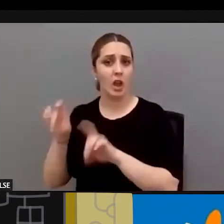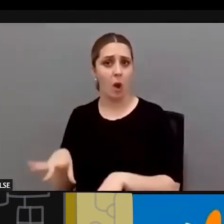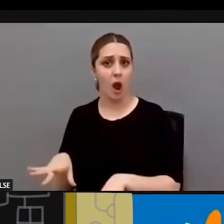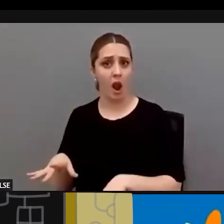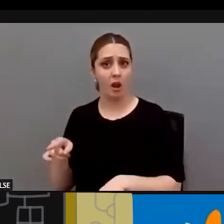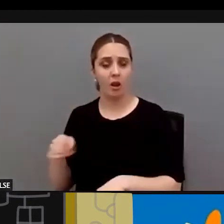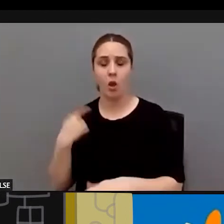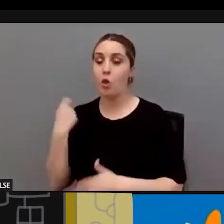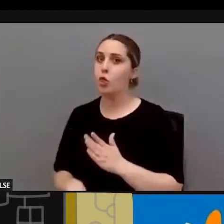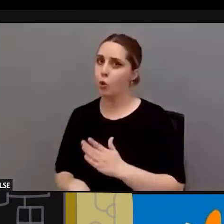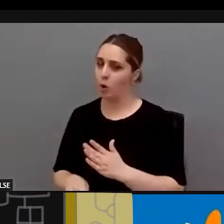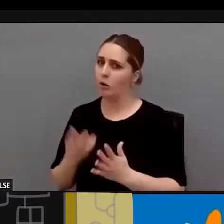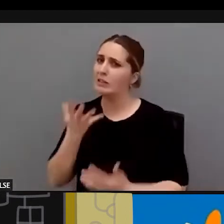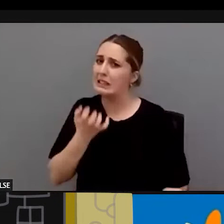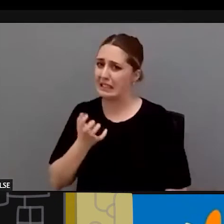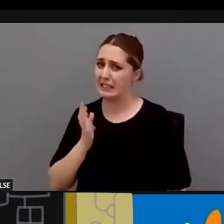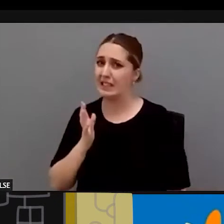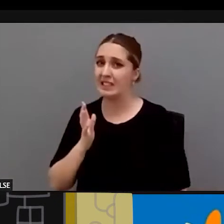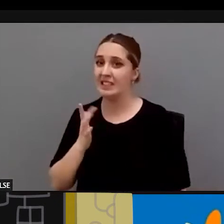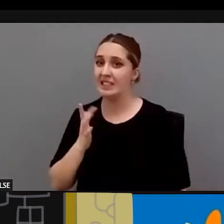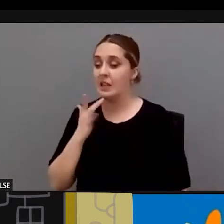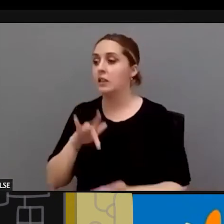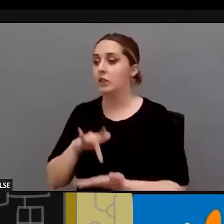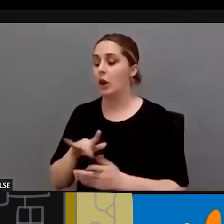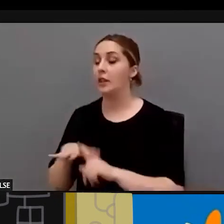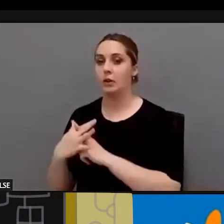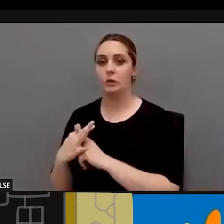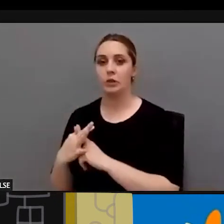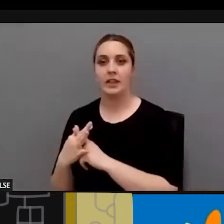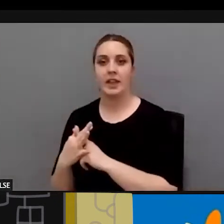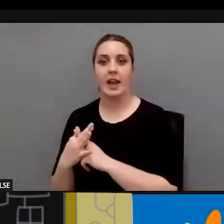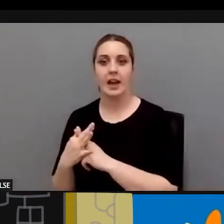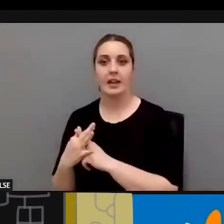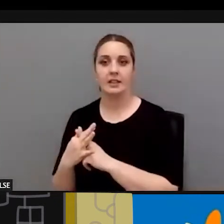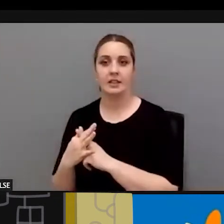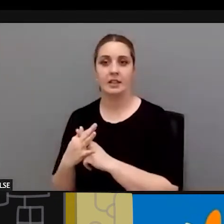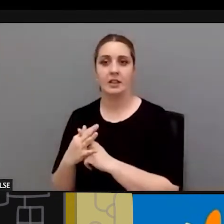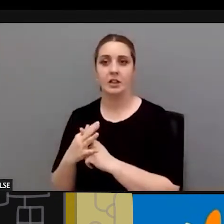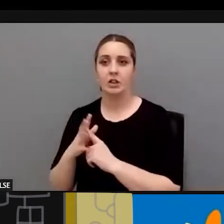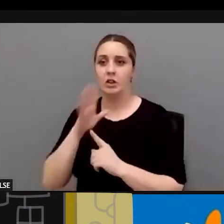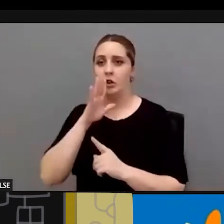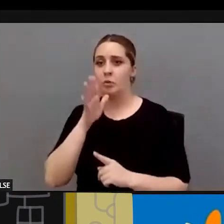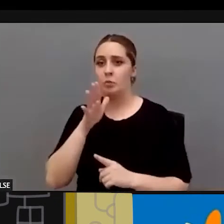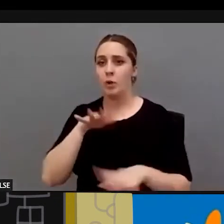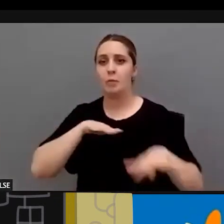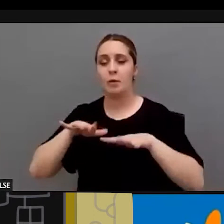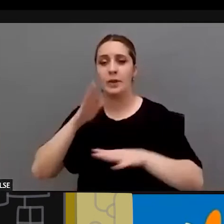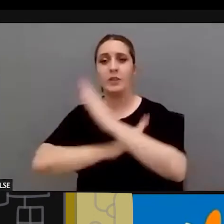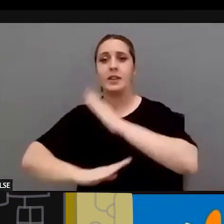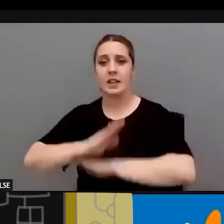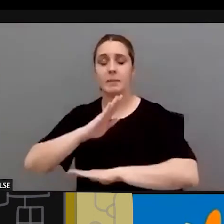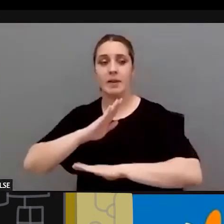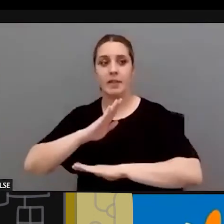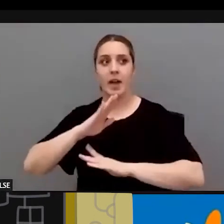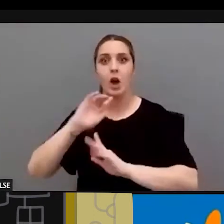muy duros muy tristes donde bueno pues circunstancias de la gran implantación territorial que tiene el movimiento de la discapacidad se ha podido llegar